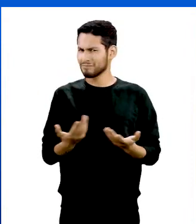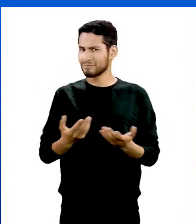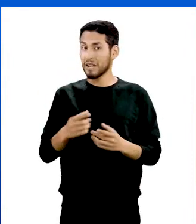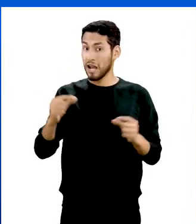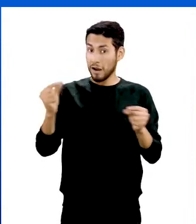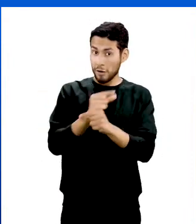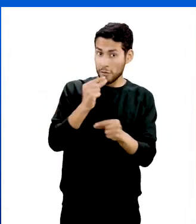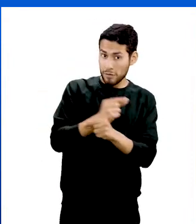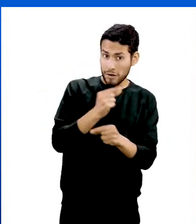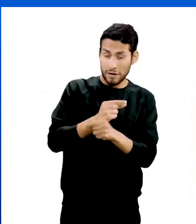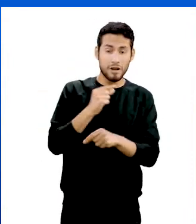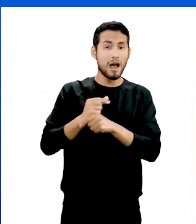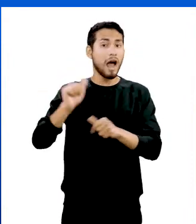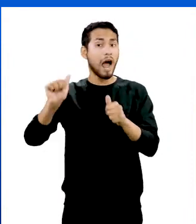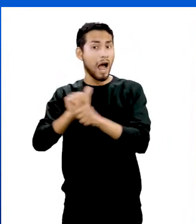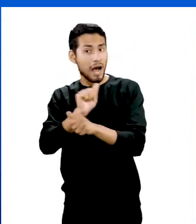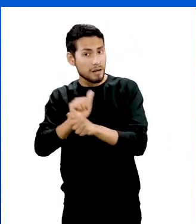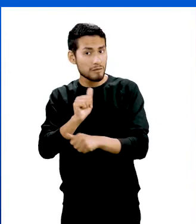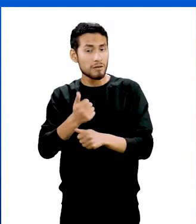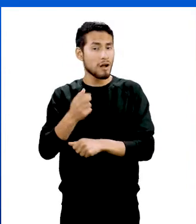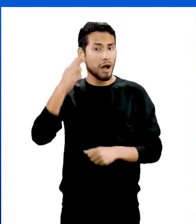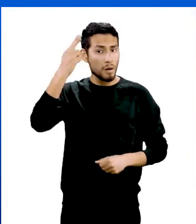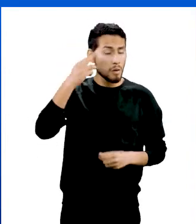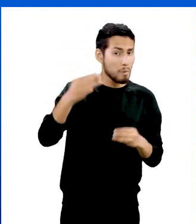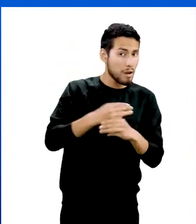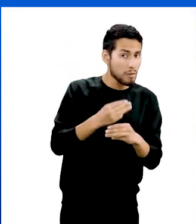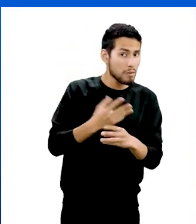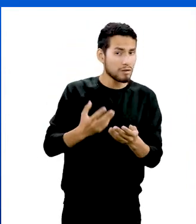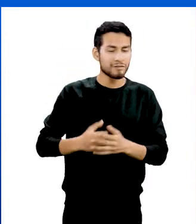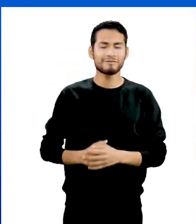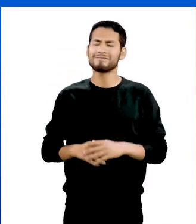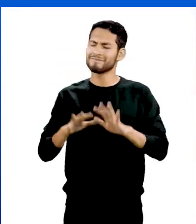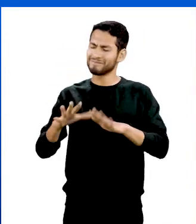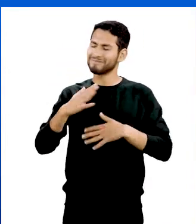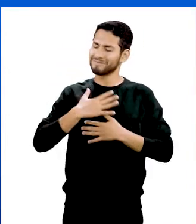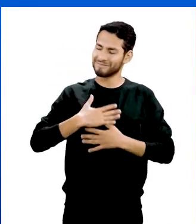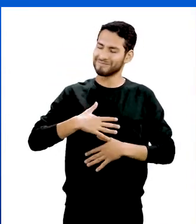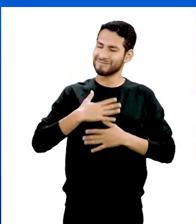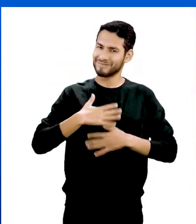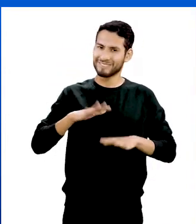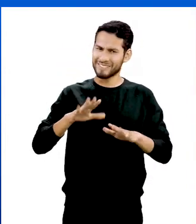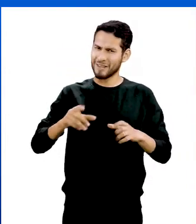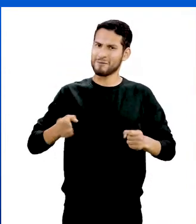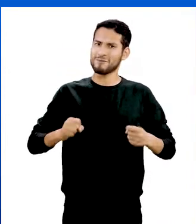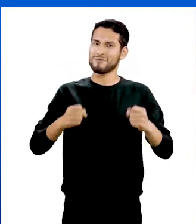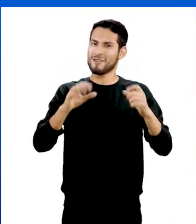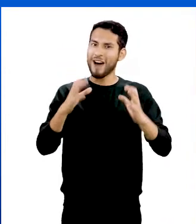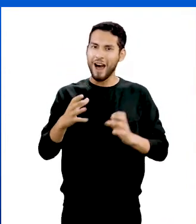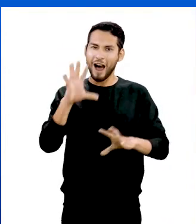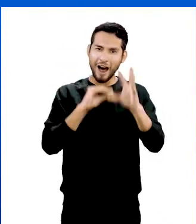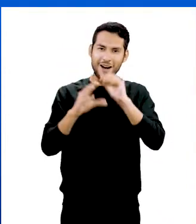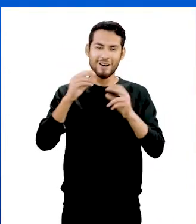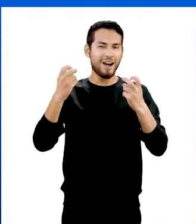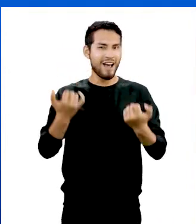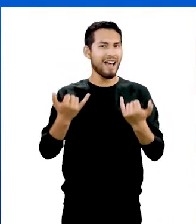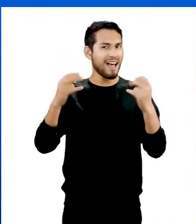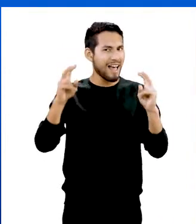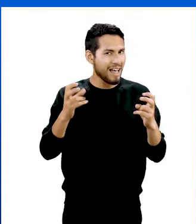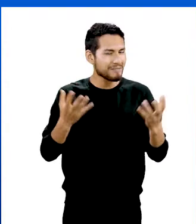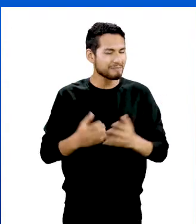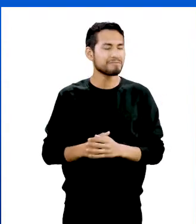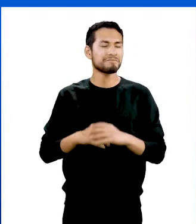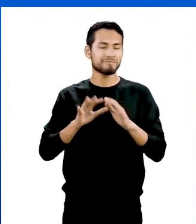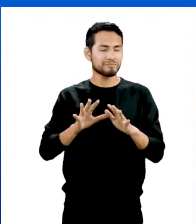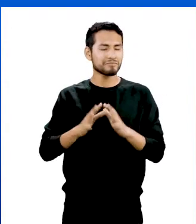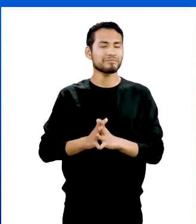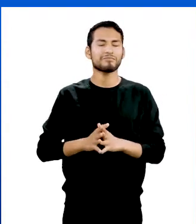que ver con geometría, con álgebra, con razonamiento matemático? ¡Tranquila! Te veo ansiosa por conocer sobre el tema de hoy,